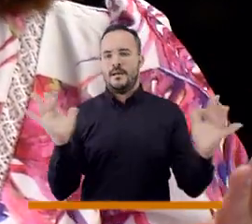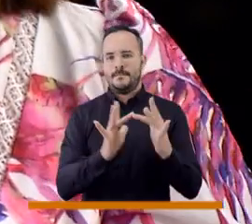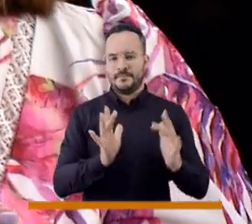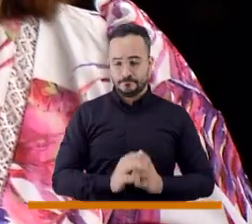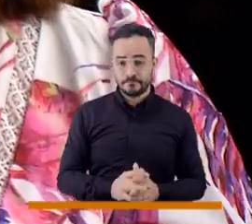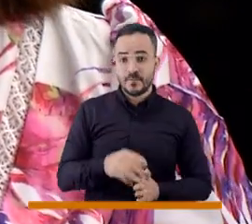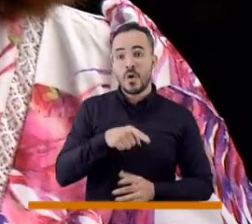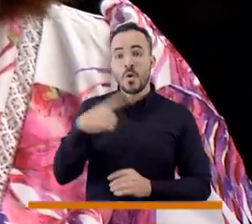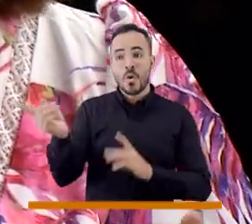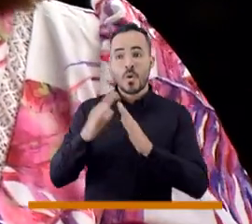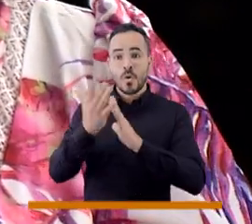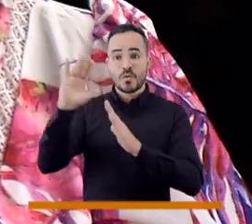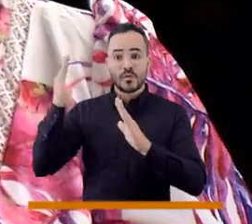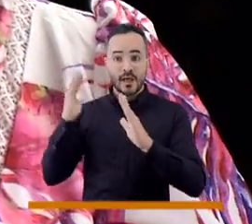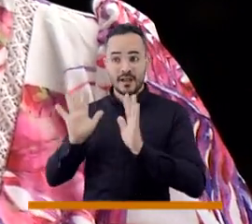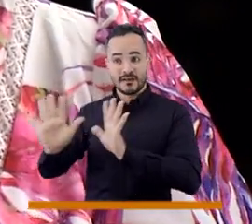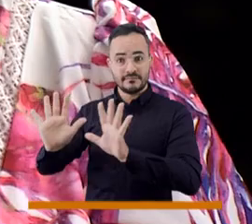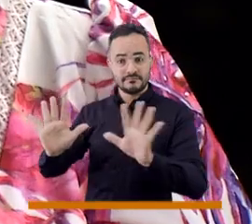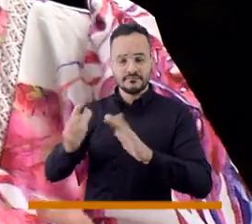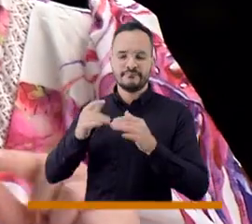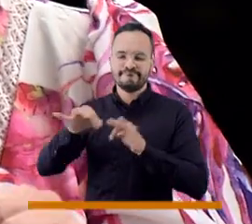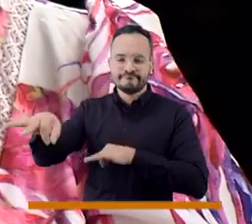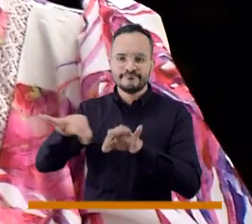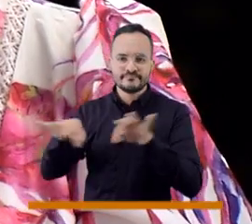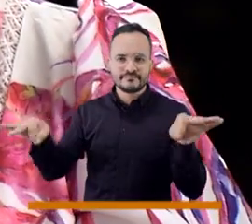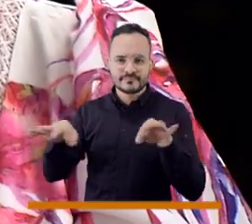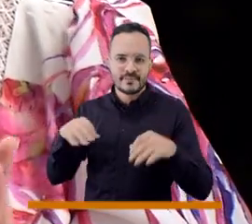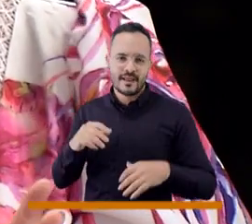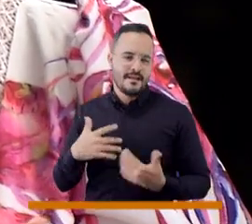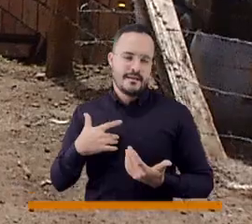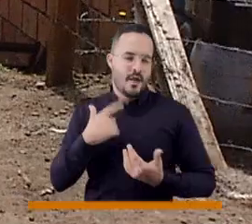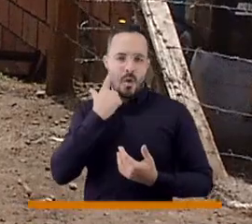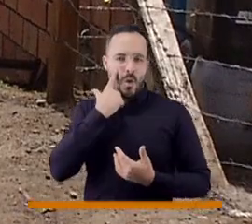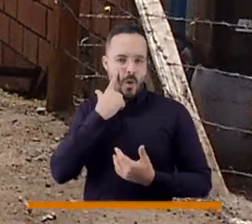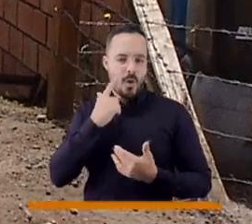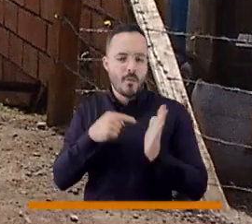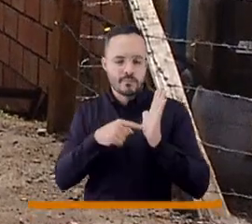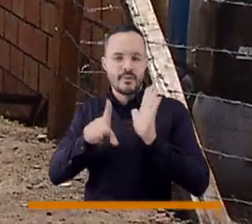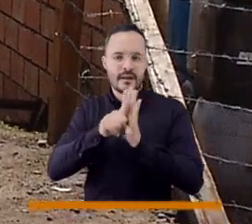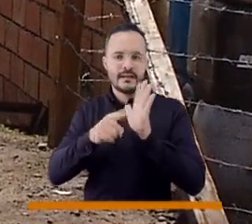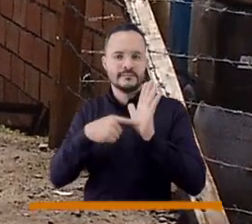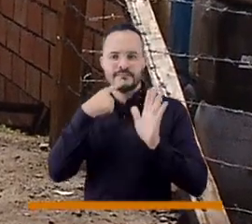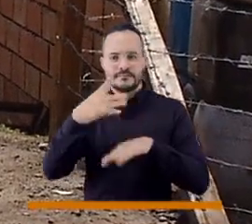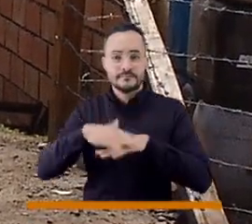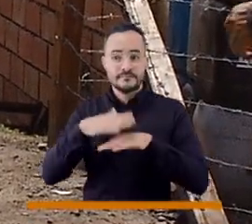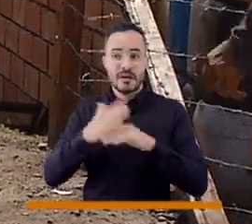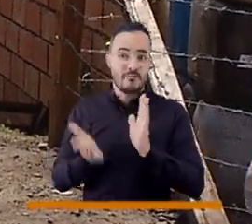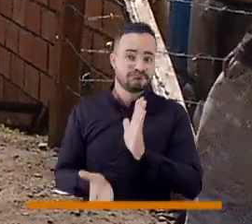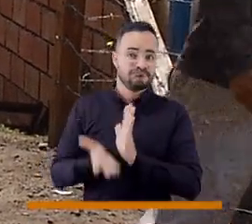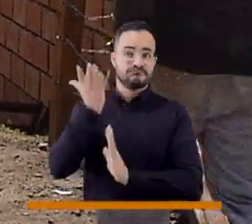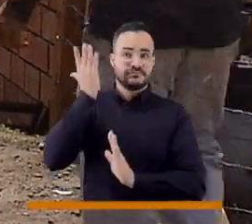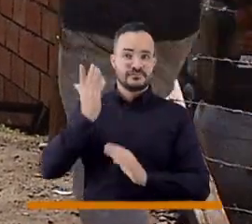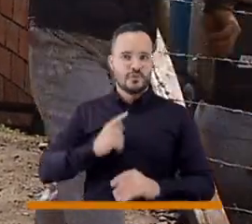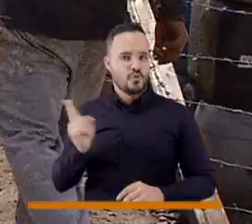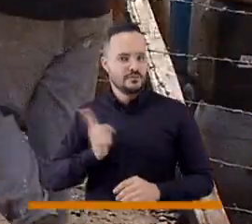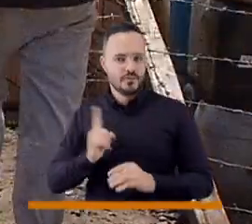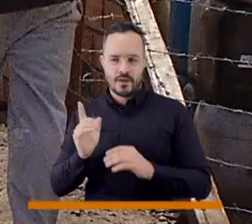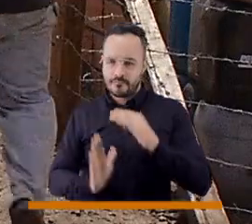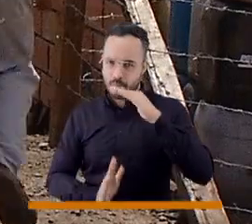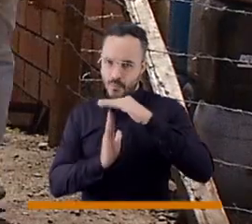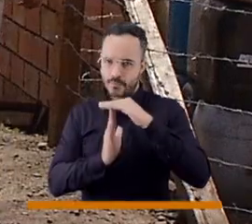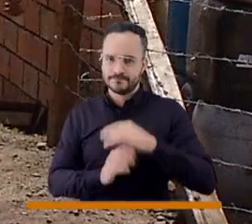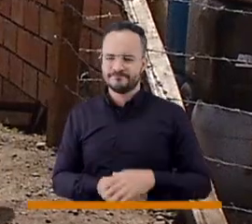Y si es en zona rural, ya que es por tipología de lotes, de todas formas no pueden aumentar ese costo.